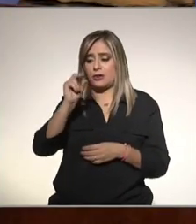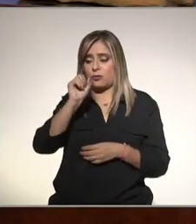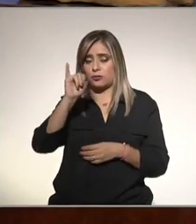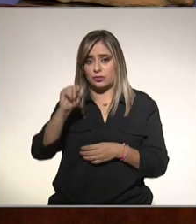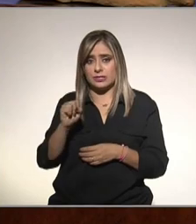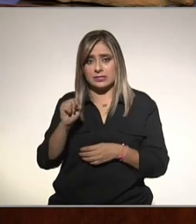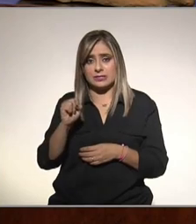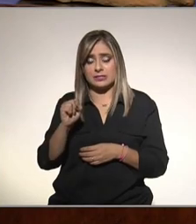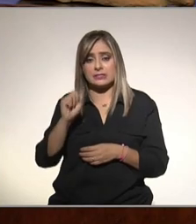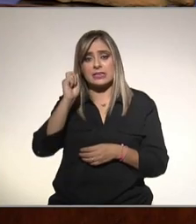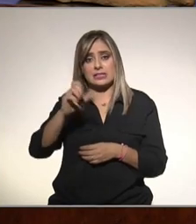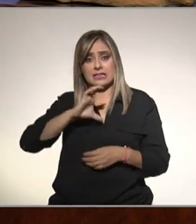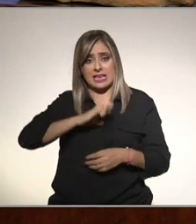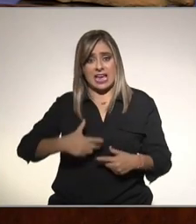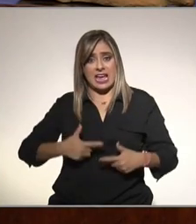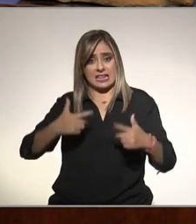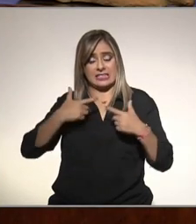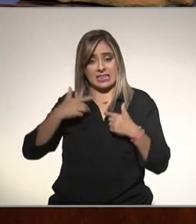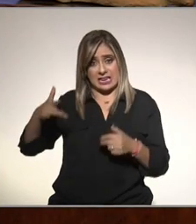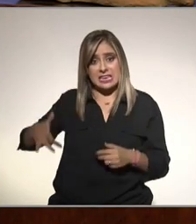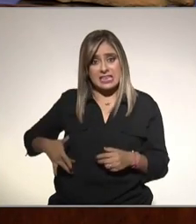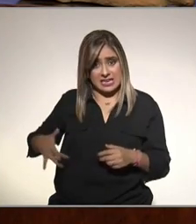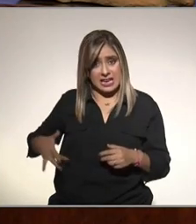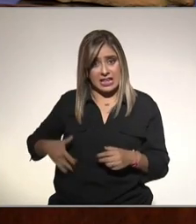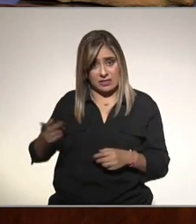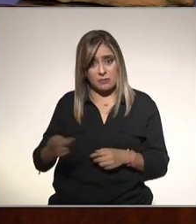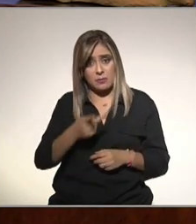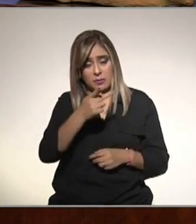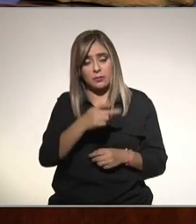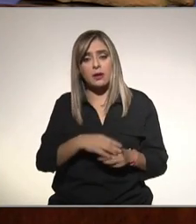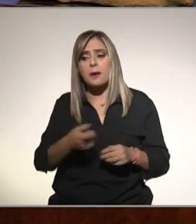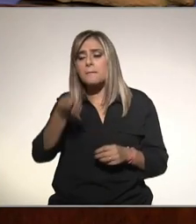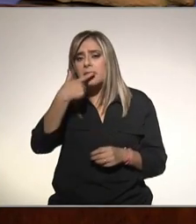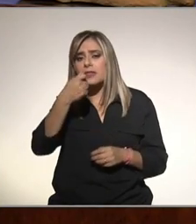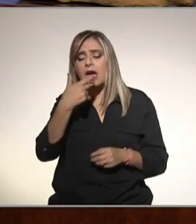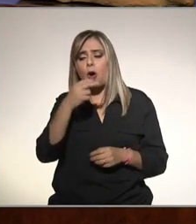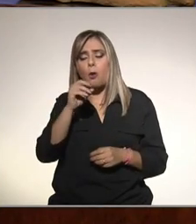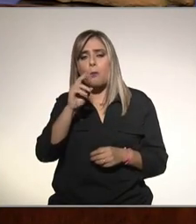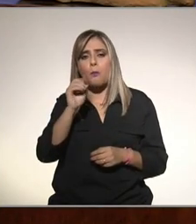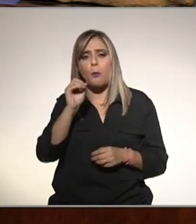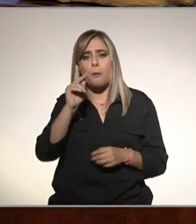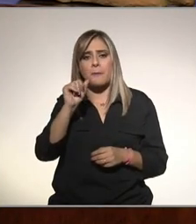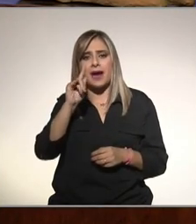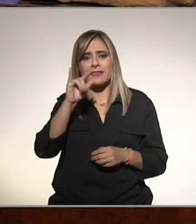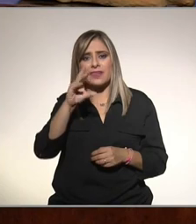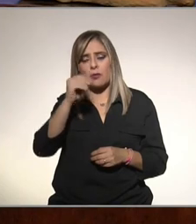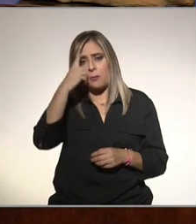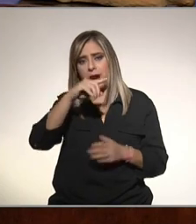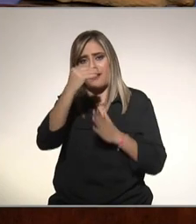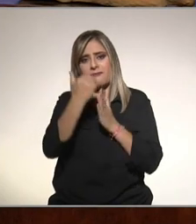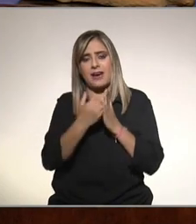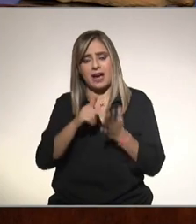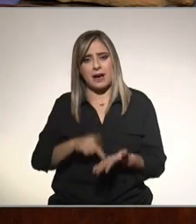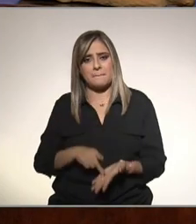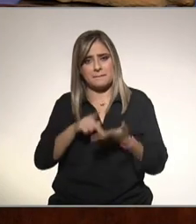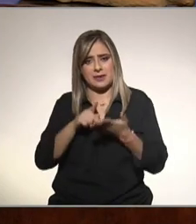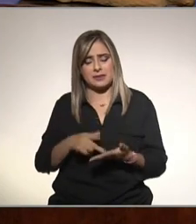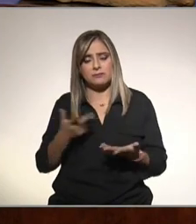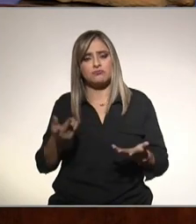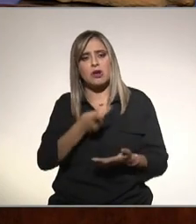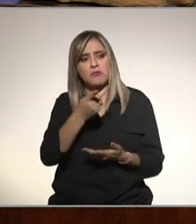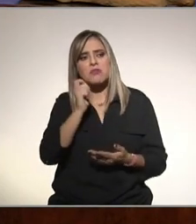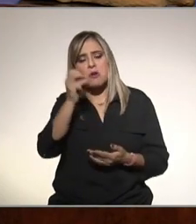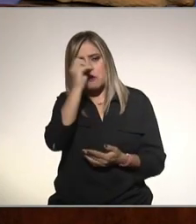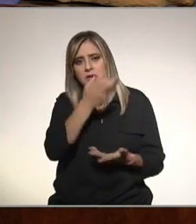reflejo del cáncer de hígado y qué opinan de los medicamentos homeopáticos para poder bajar de peso Jorge